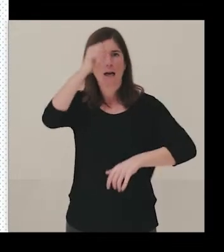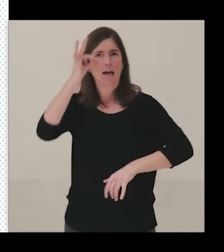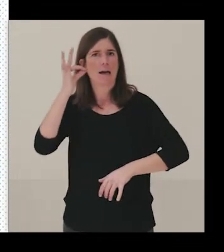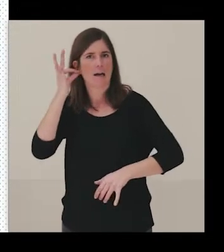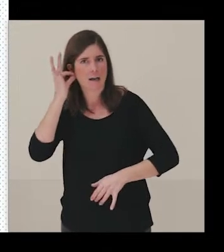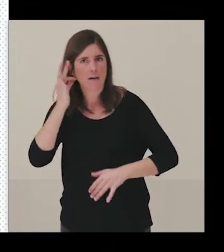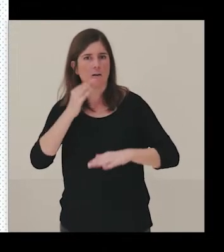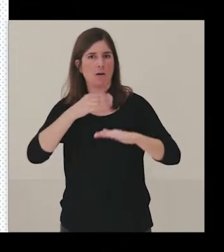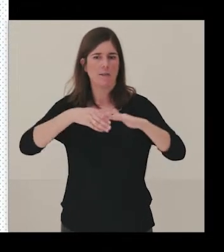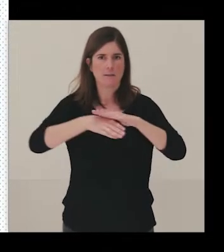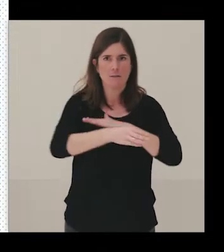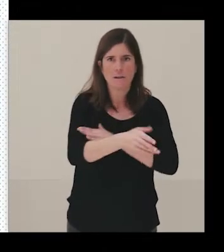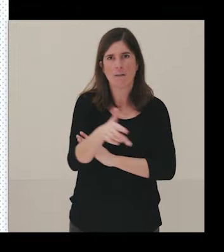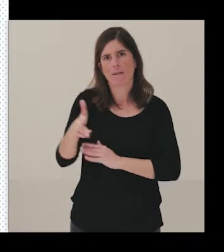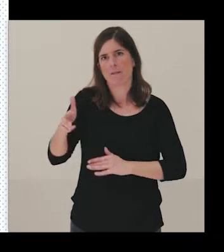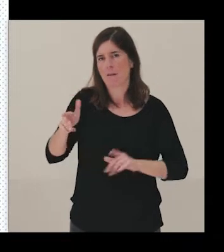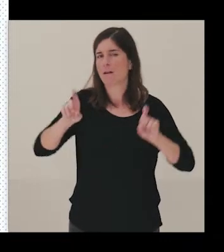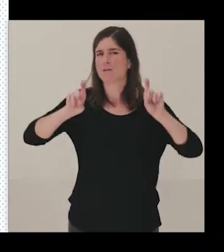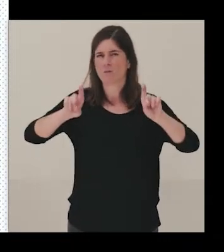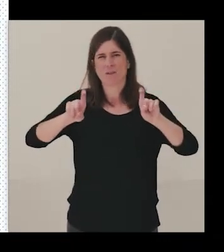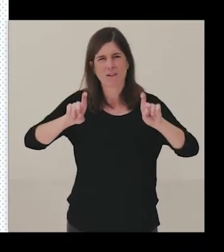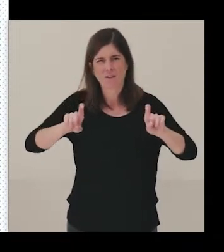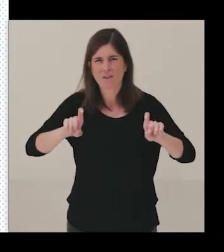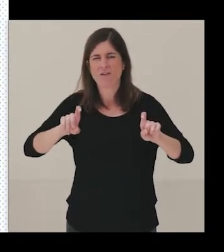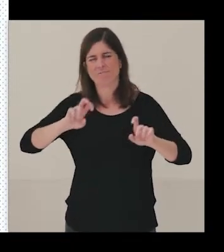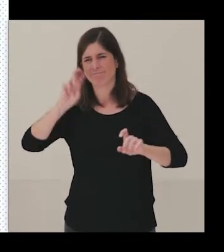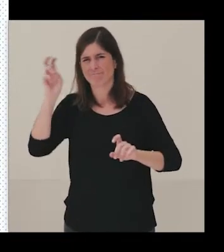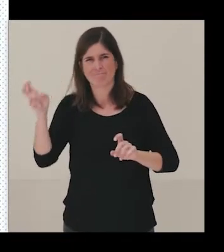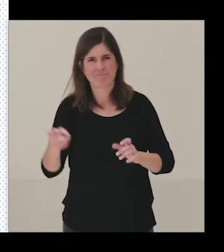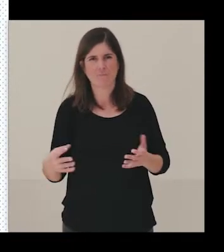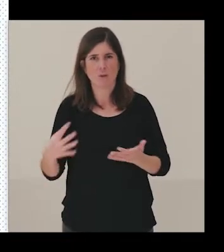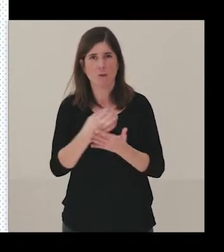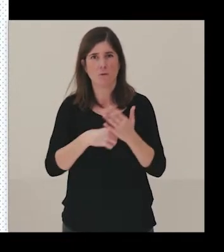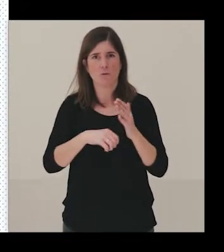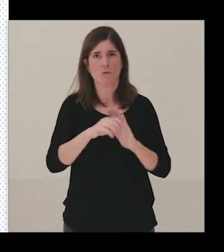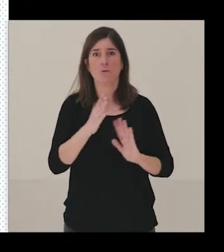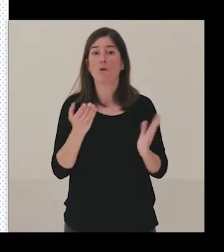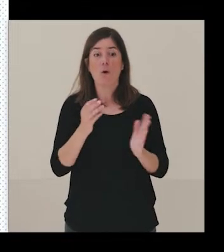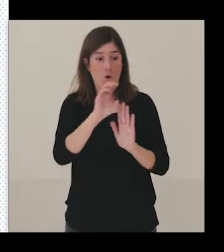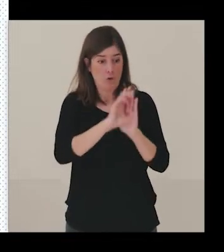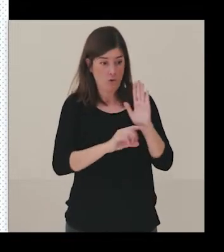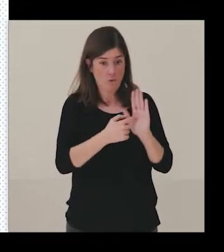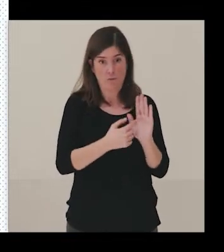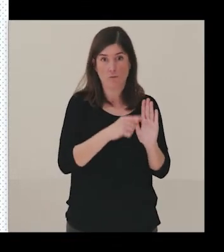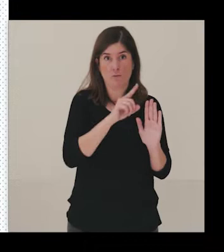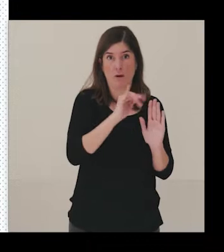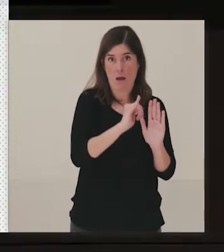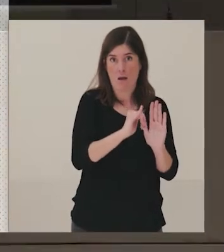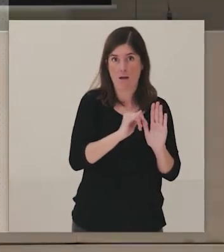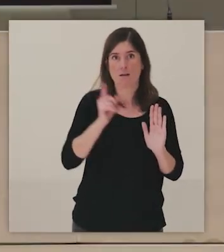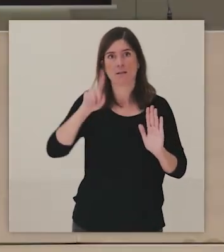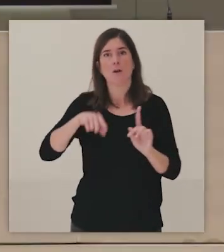está todo ahí. El derecho a la educación, todo en nuestra Constitución, en los objetivos de desarrollo sostenible.